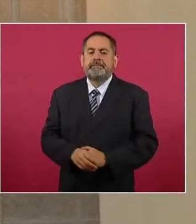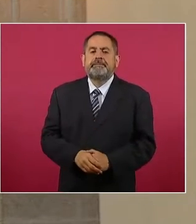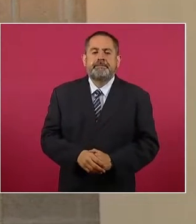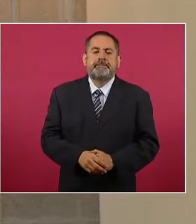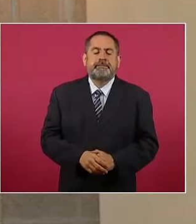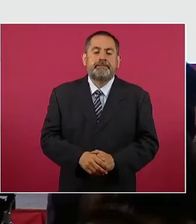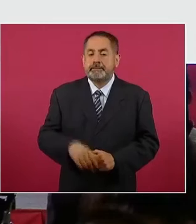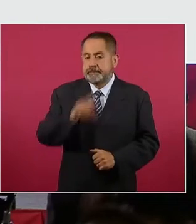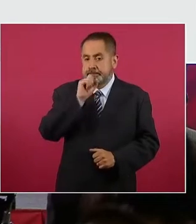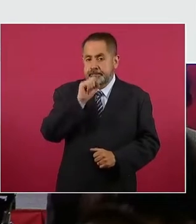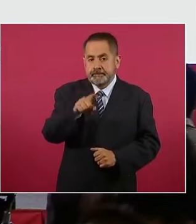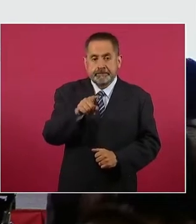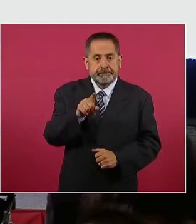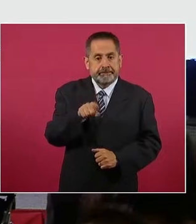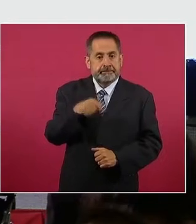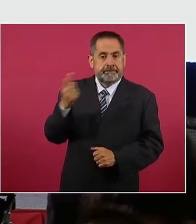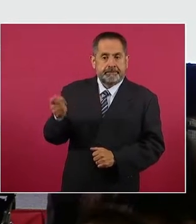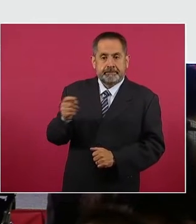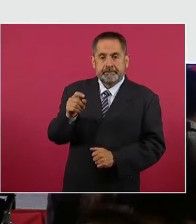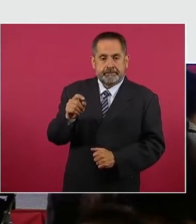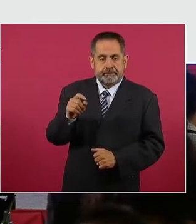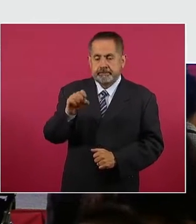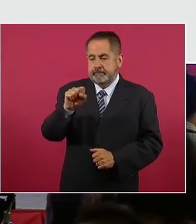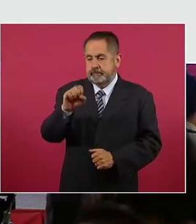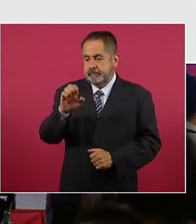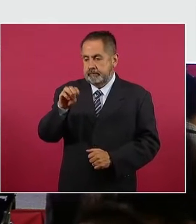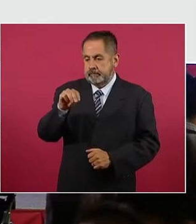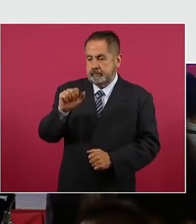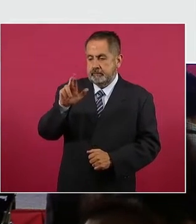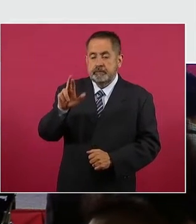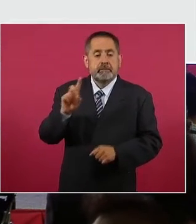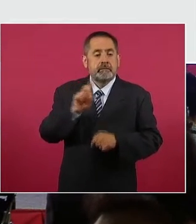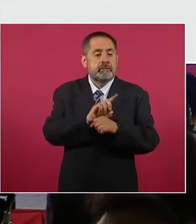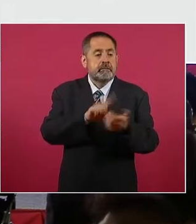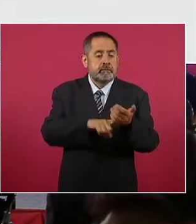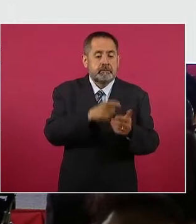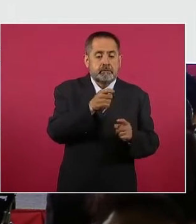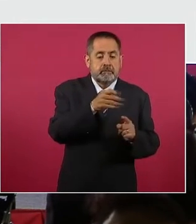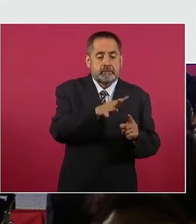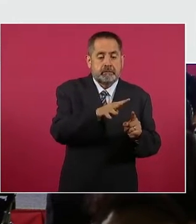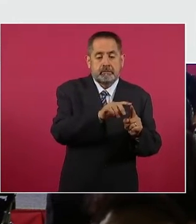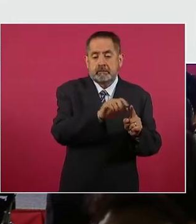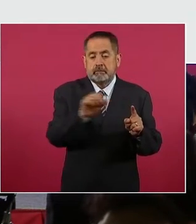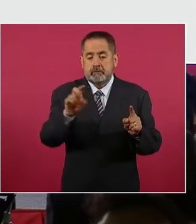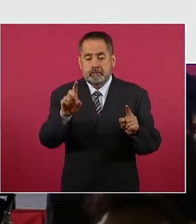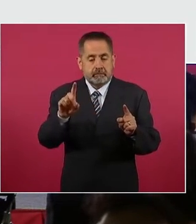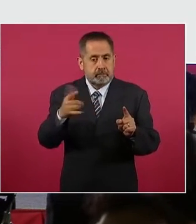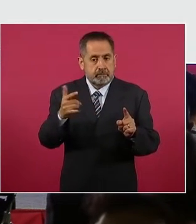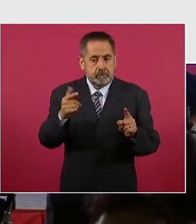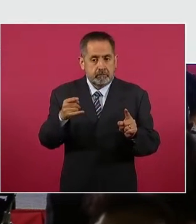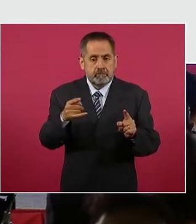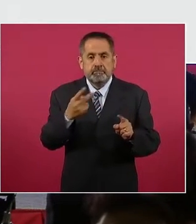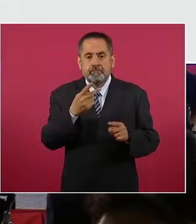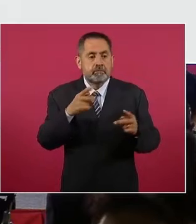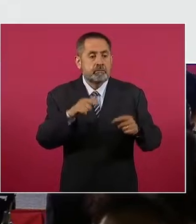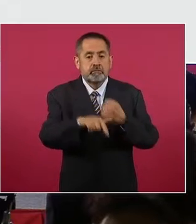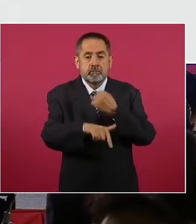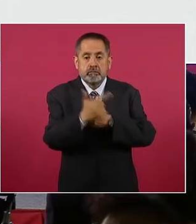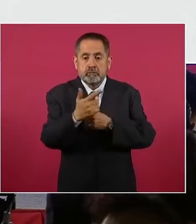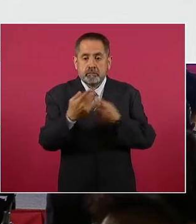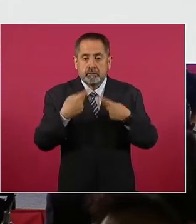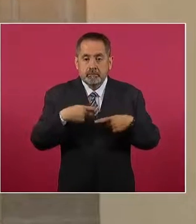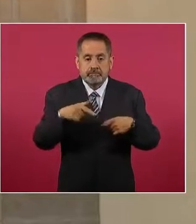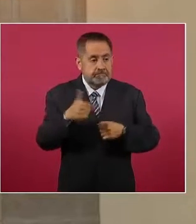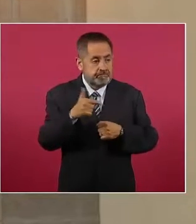que por parte de la Secretaría de Marina, entre los días 29 y 30 de julio se logró la detención de 12 personas